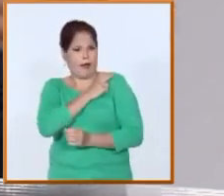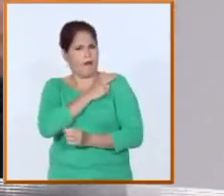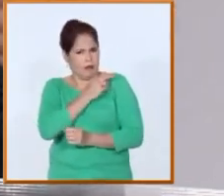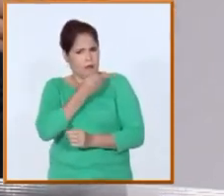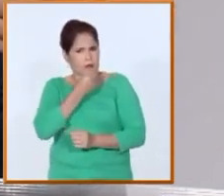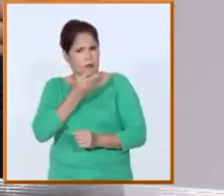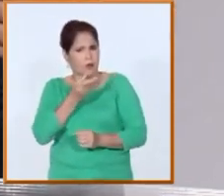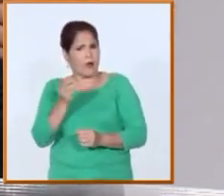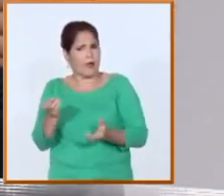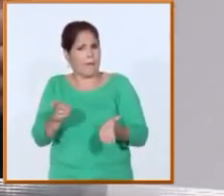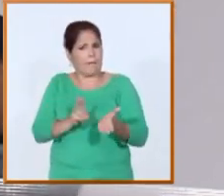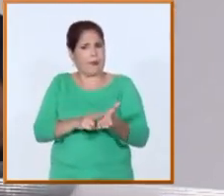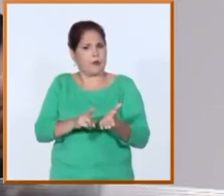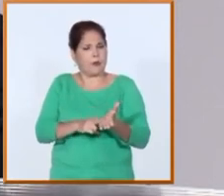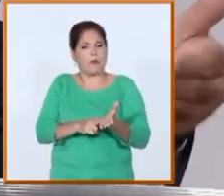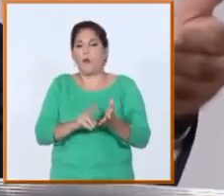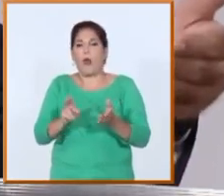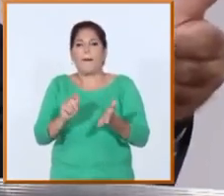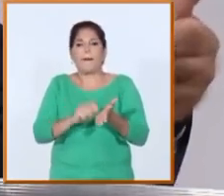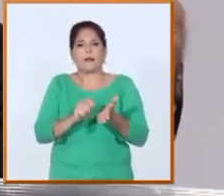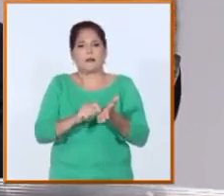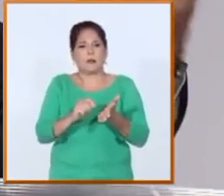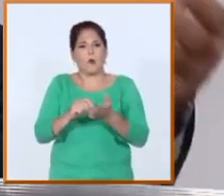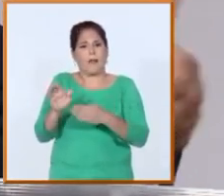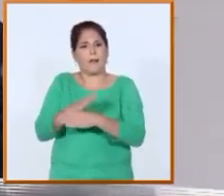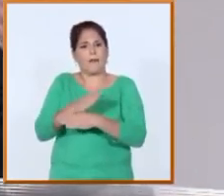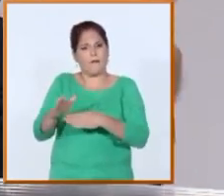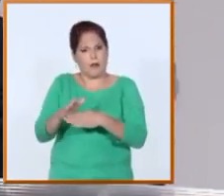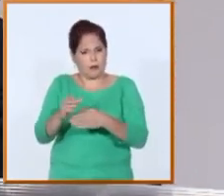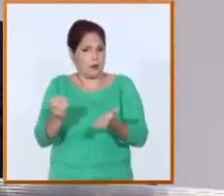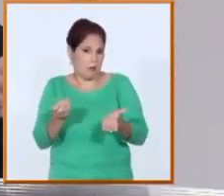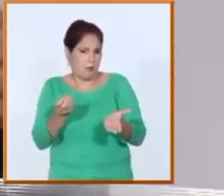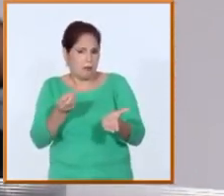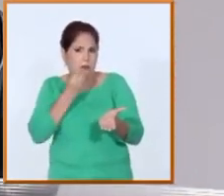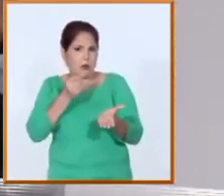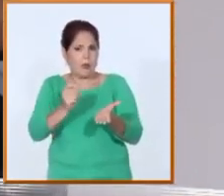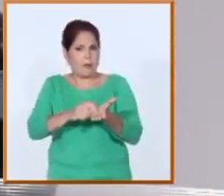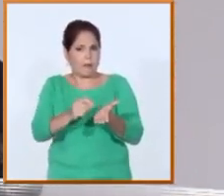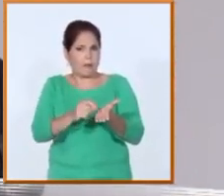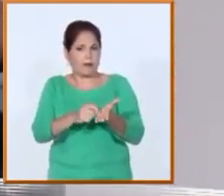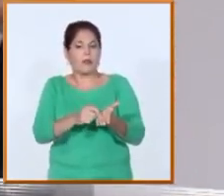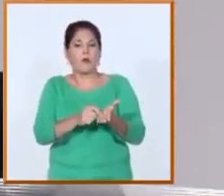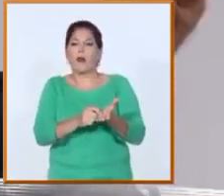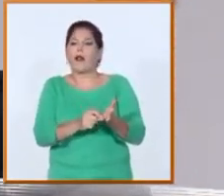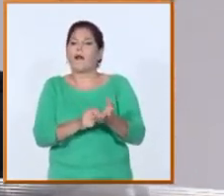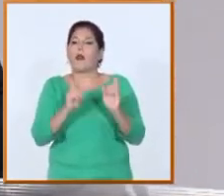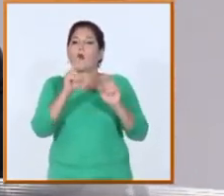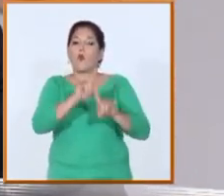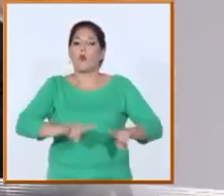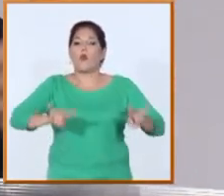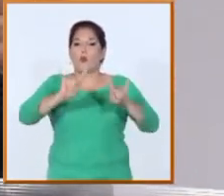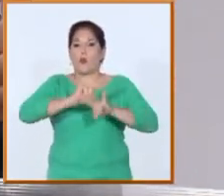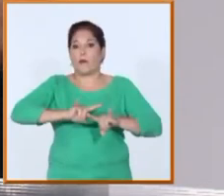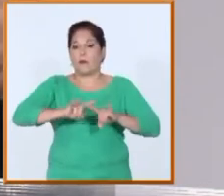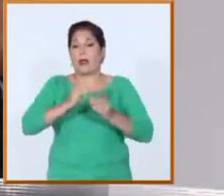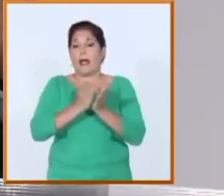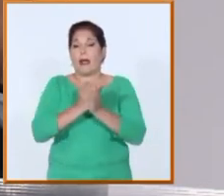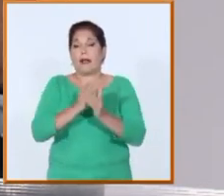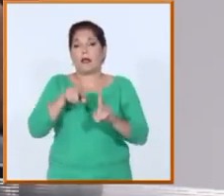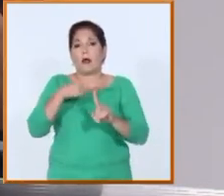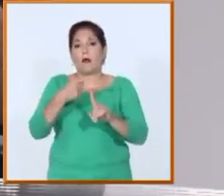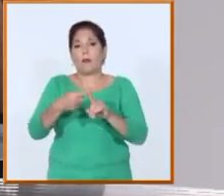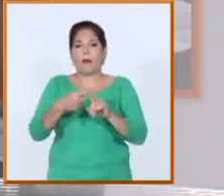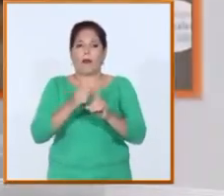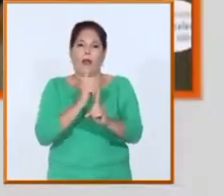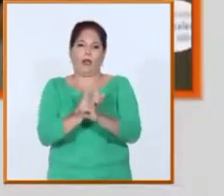hay muchos que están en diferentes ramas de gobierno los territorios los municipios desempeñando labores importantísimas y tienen que tener la